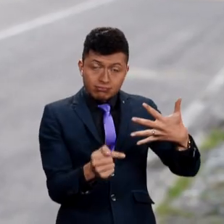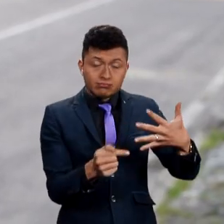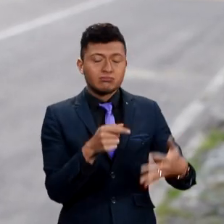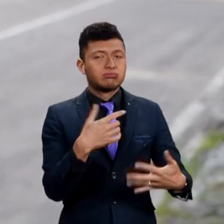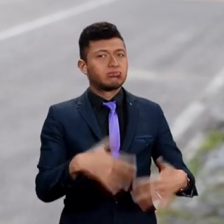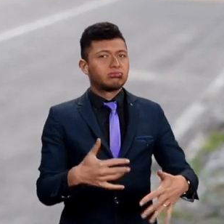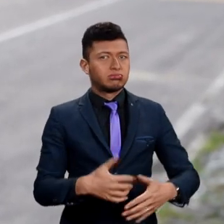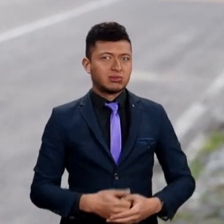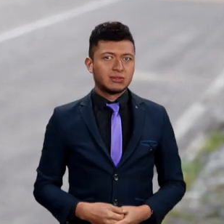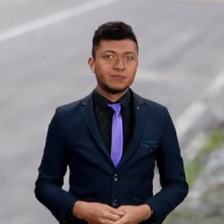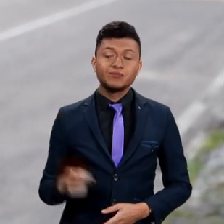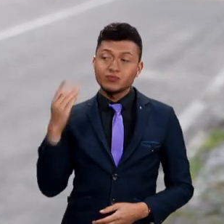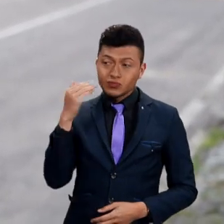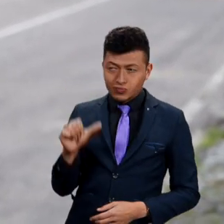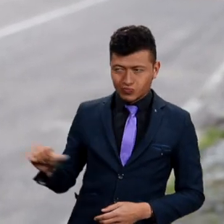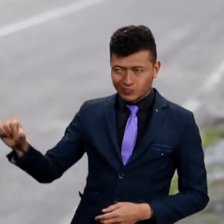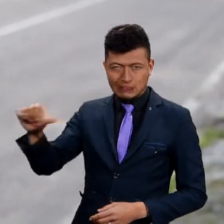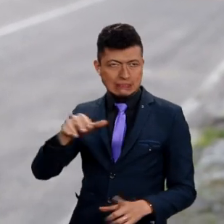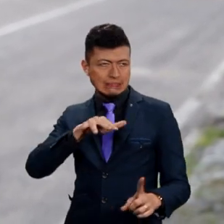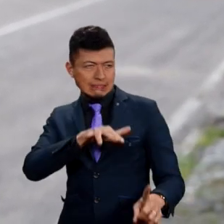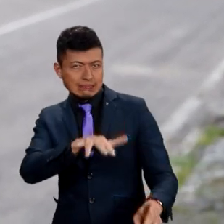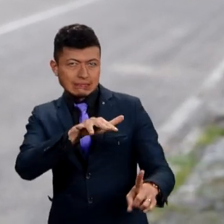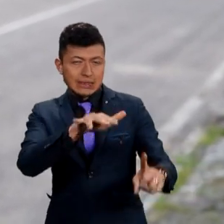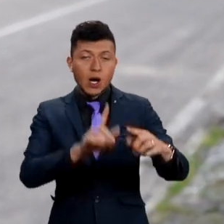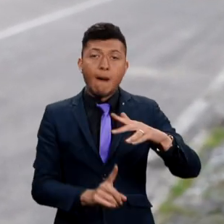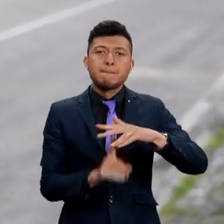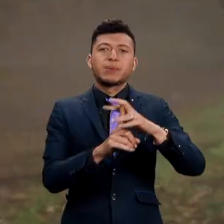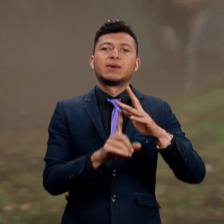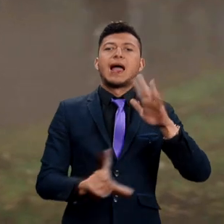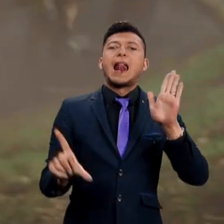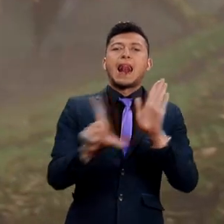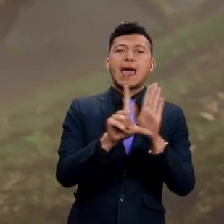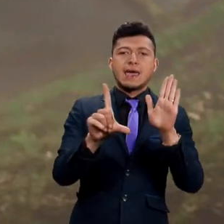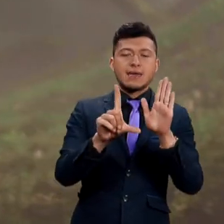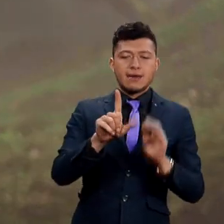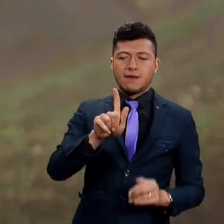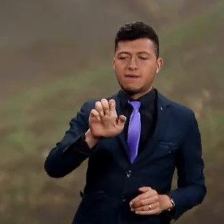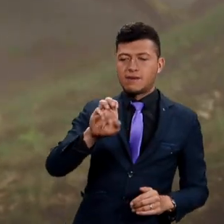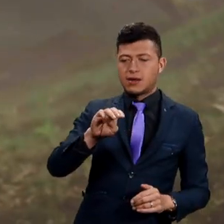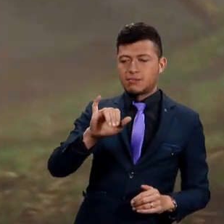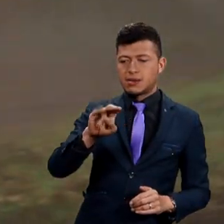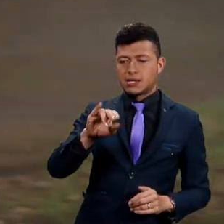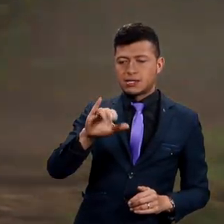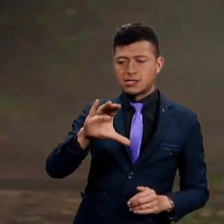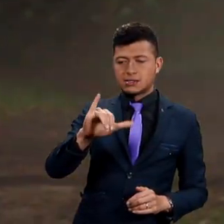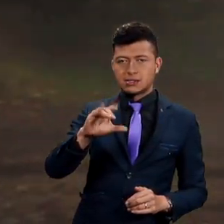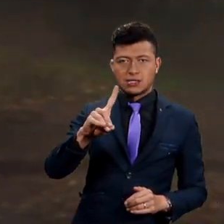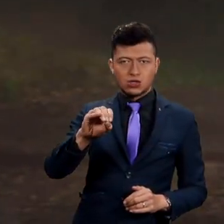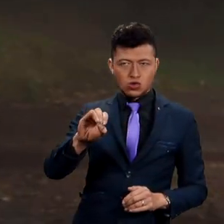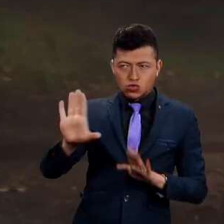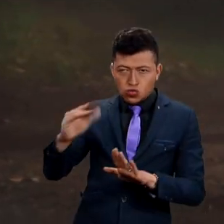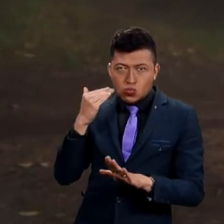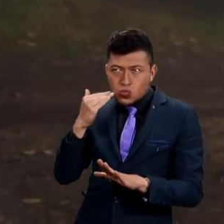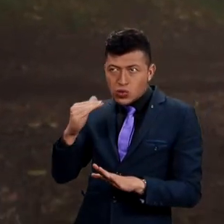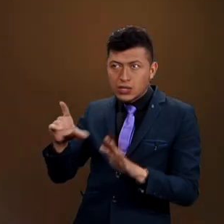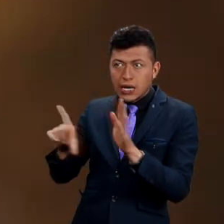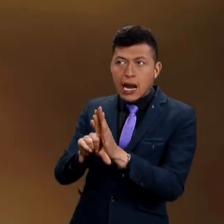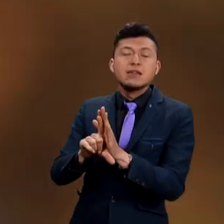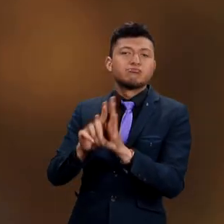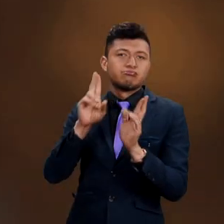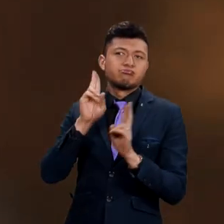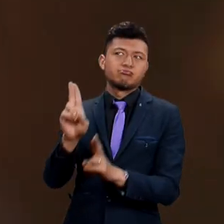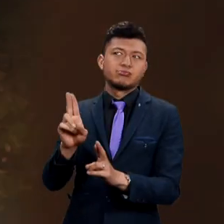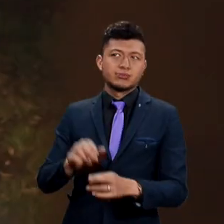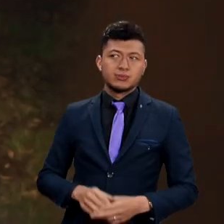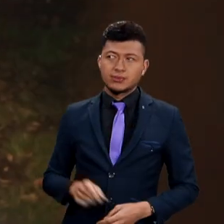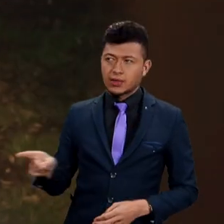a ella y a la esperanza y al movimiento de muchas mujeres activistas nace la ley del feminicidio en Colombia o la ley de Rosalvira Sely. Creo que